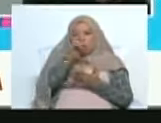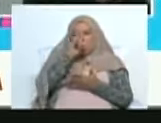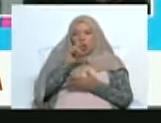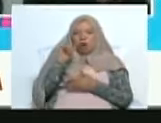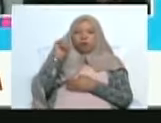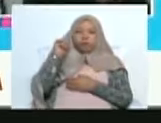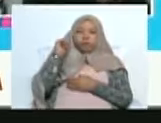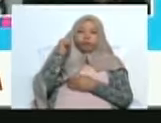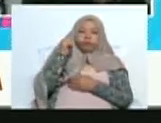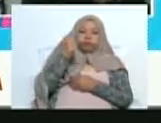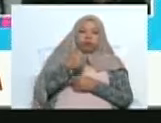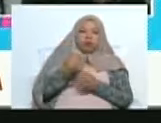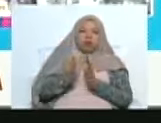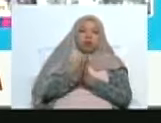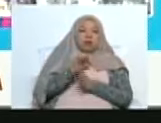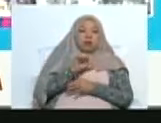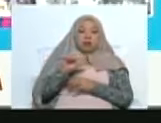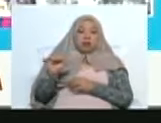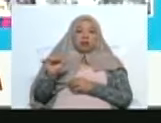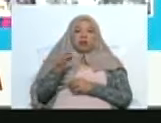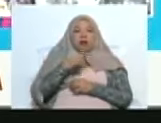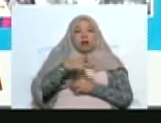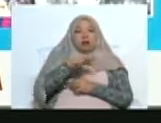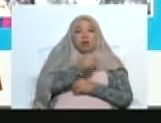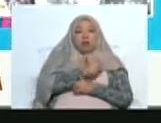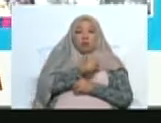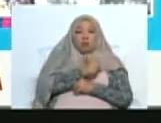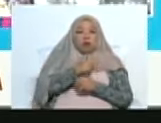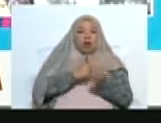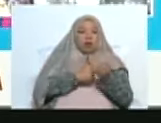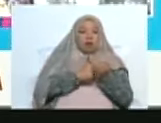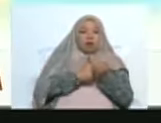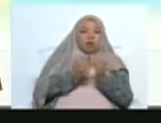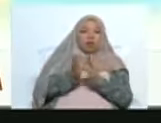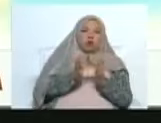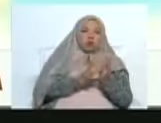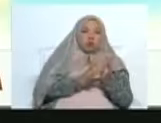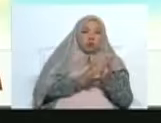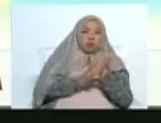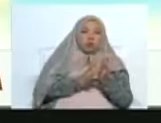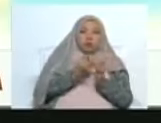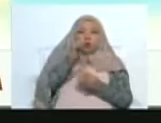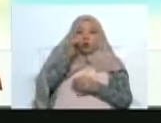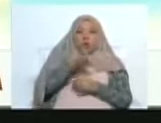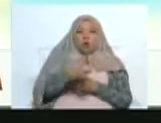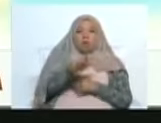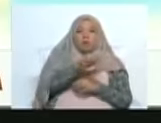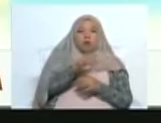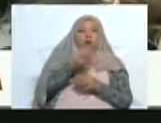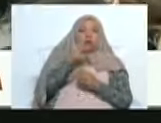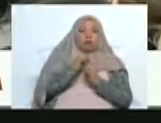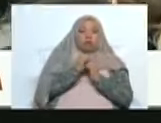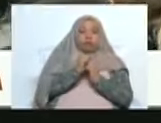apoyando al pueblo de Cristo.